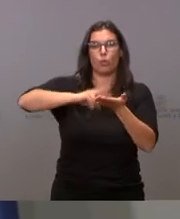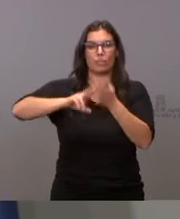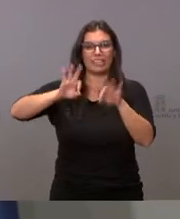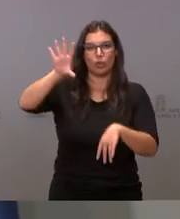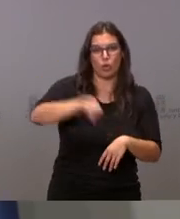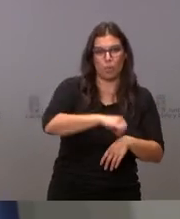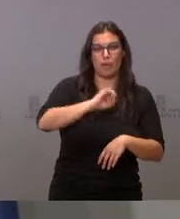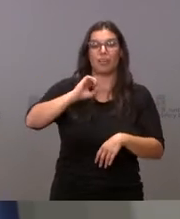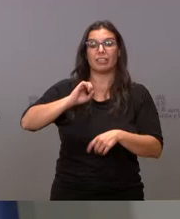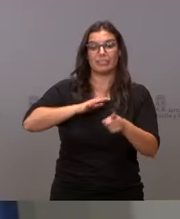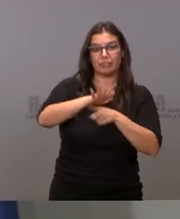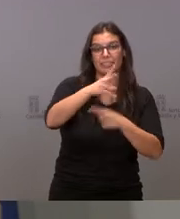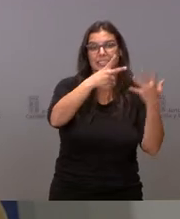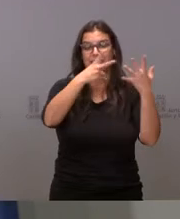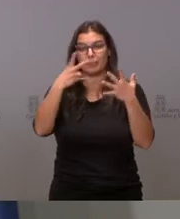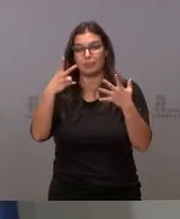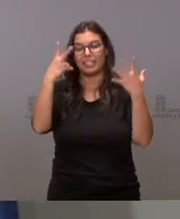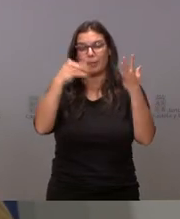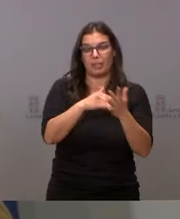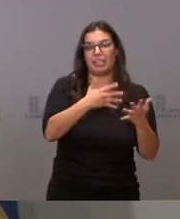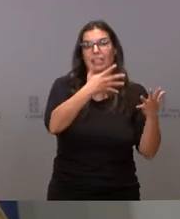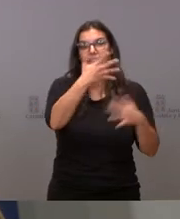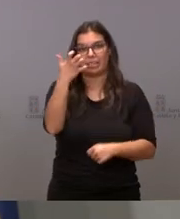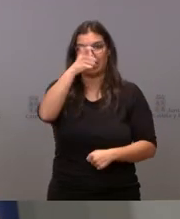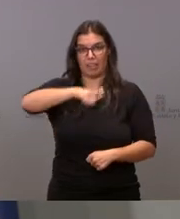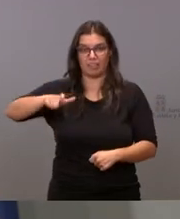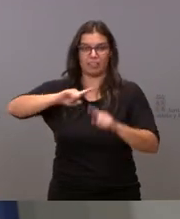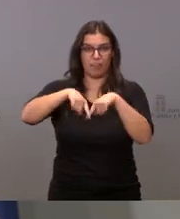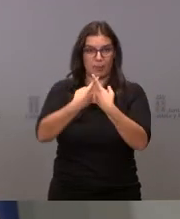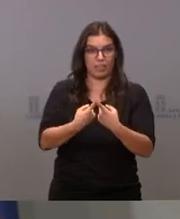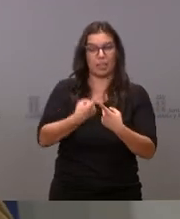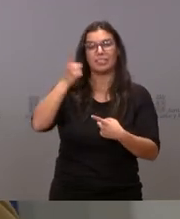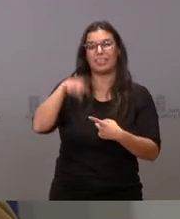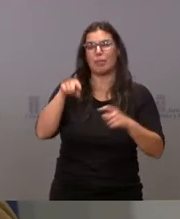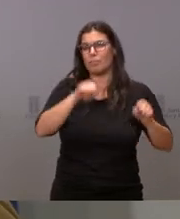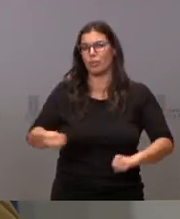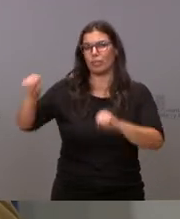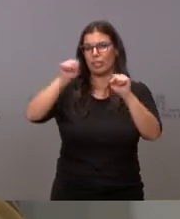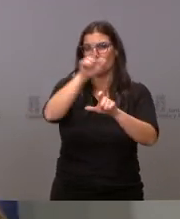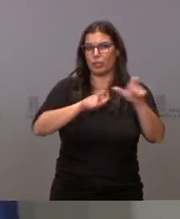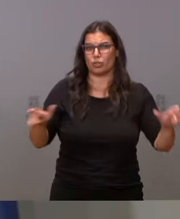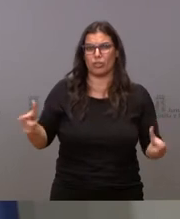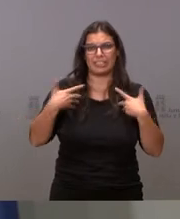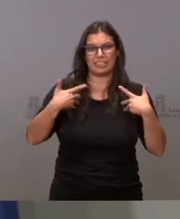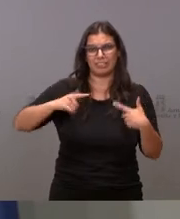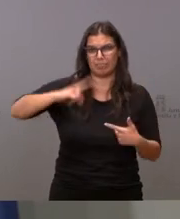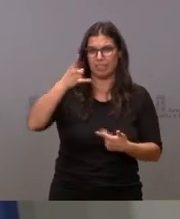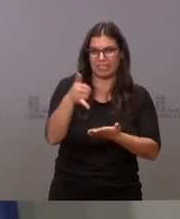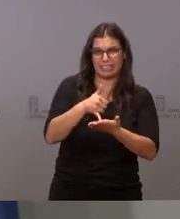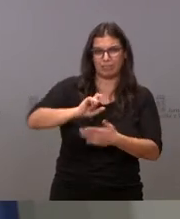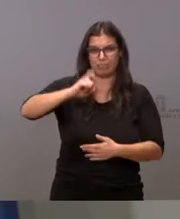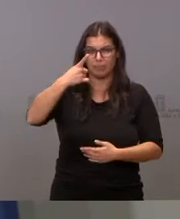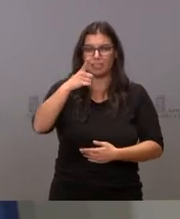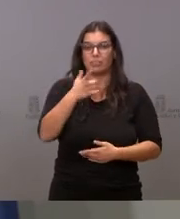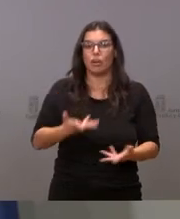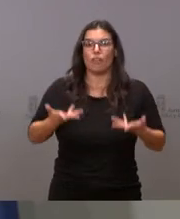han afectado a más de 7.500 familias. Hemos protegido a los más vulnerables con un parque público de viviendas en